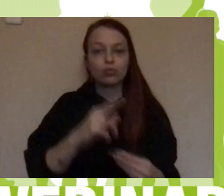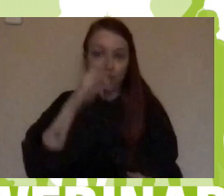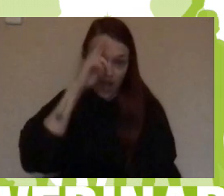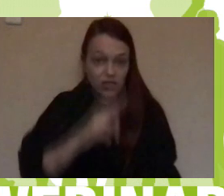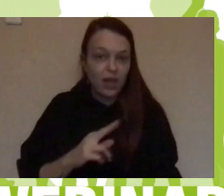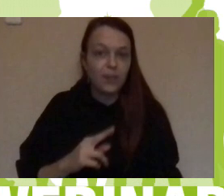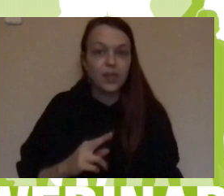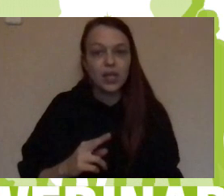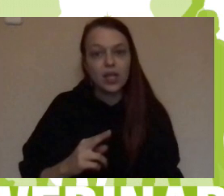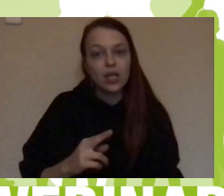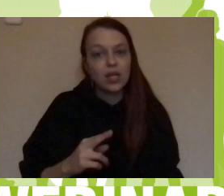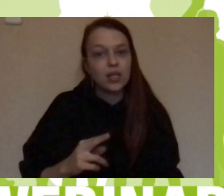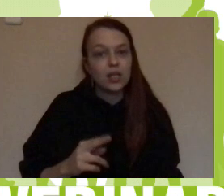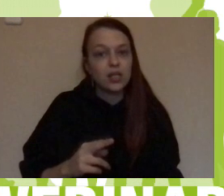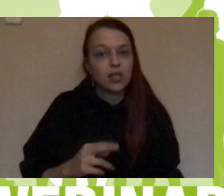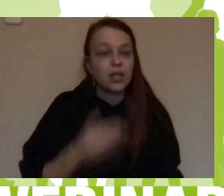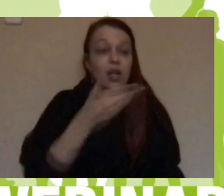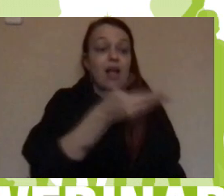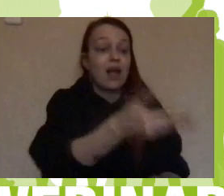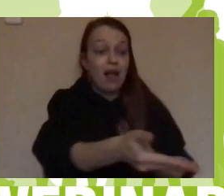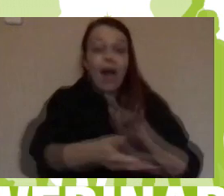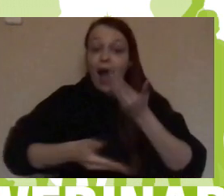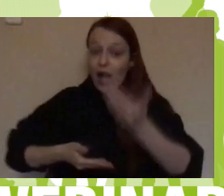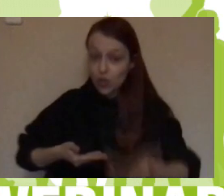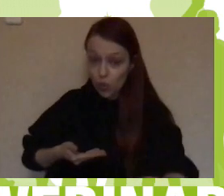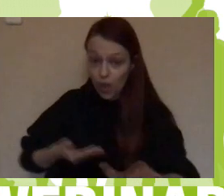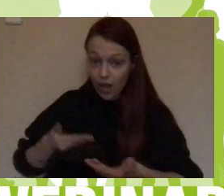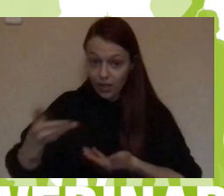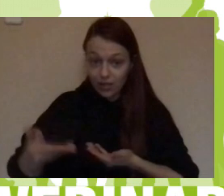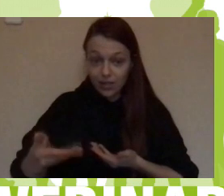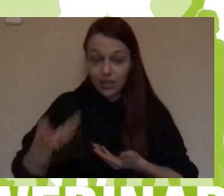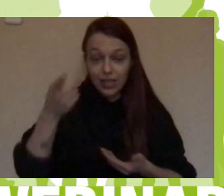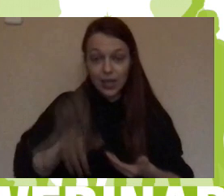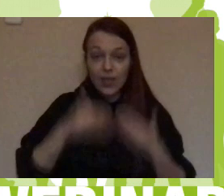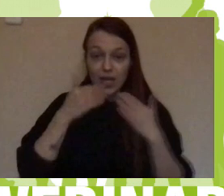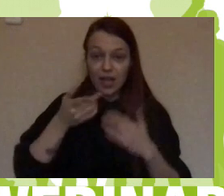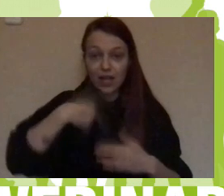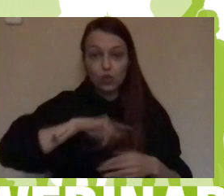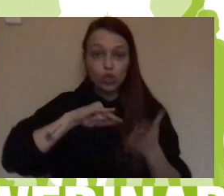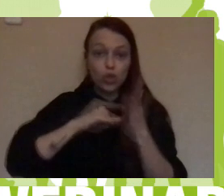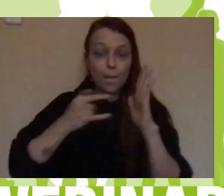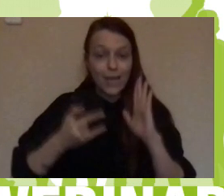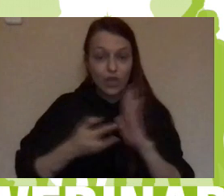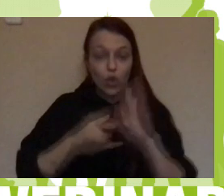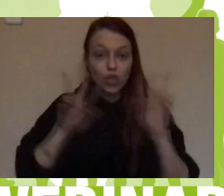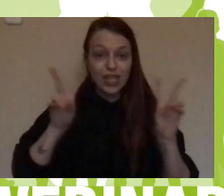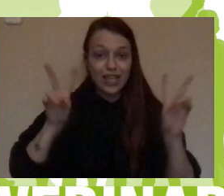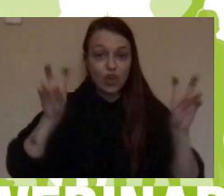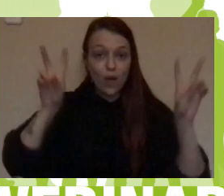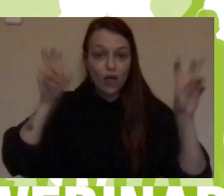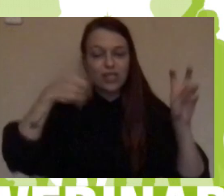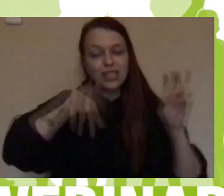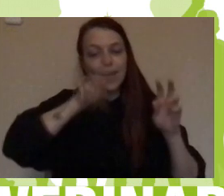en la ayuda de unos a otros y fundamentalmente en que hemos buscado a través de metodologías innovadoras y de recursos